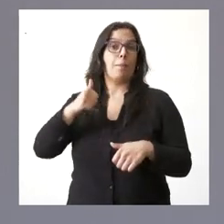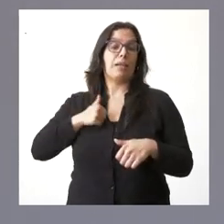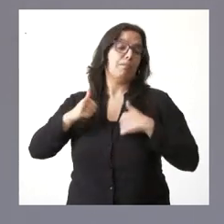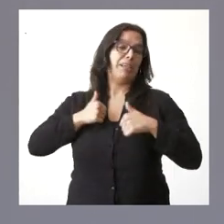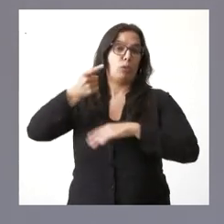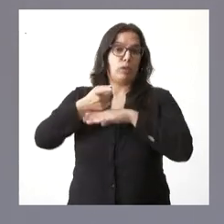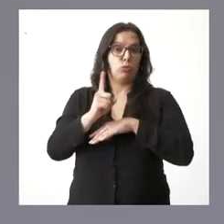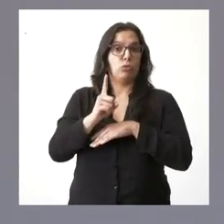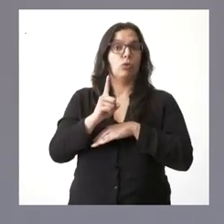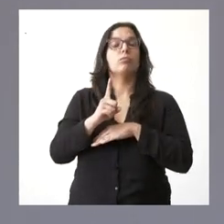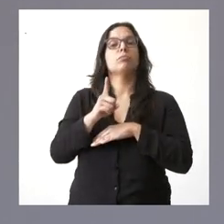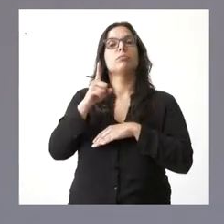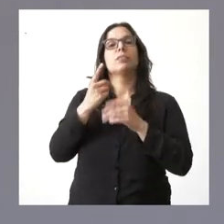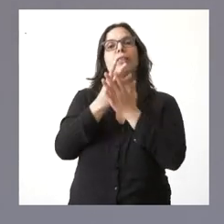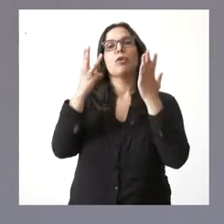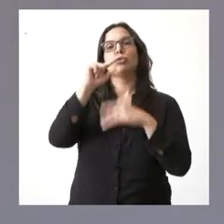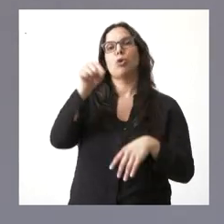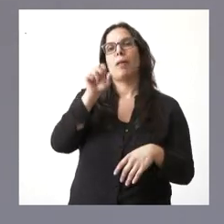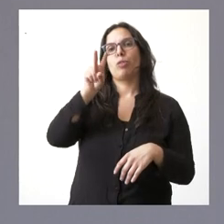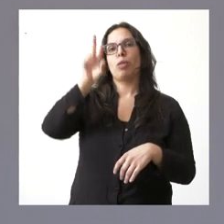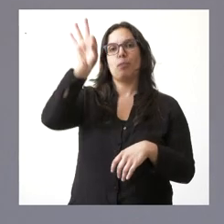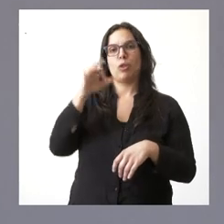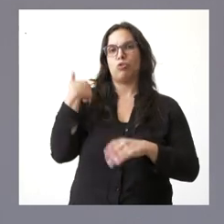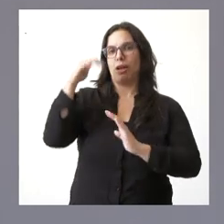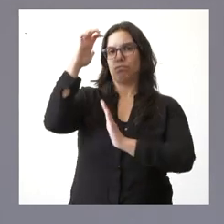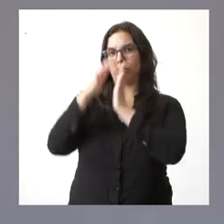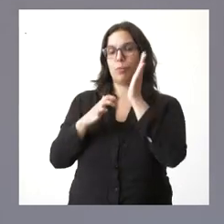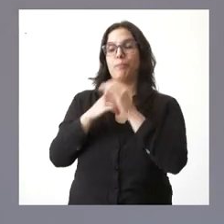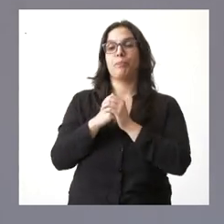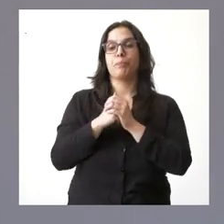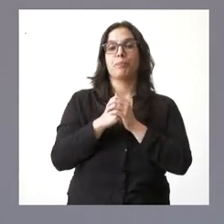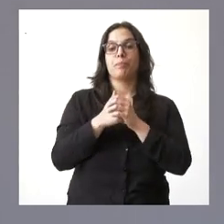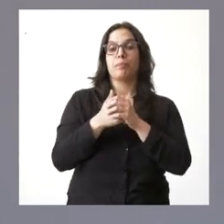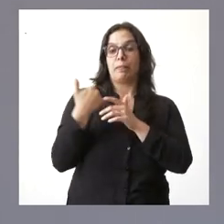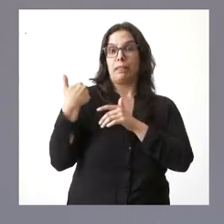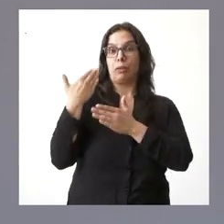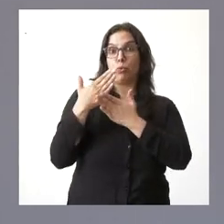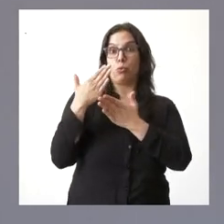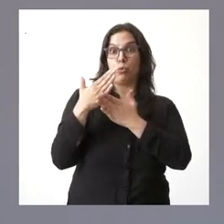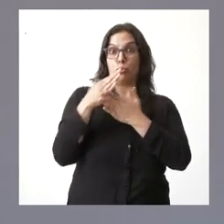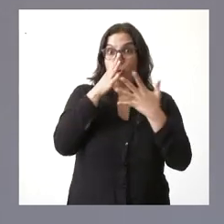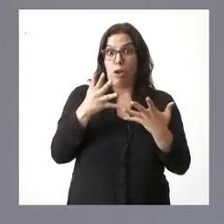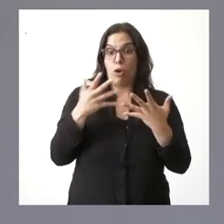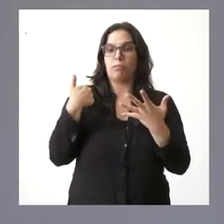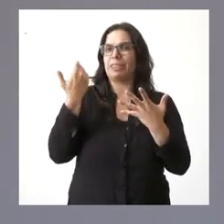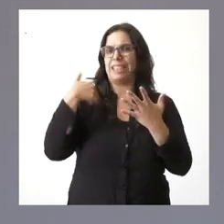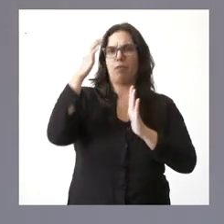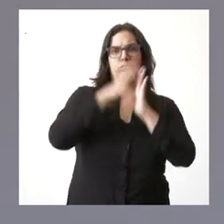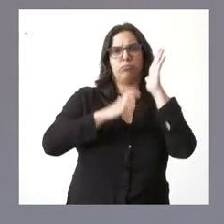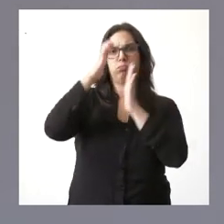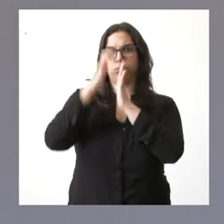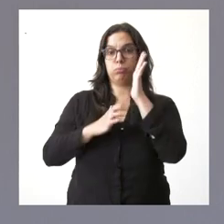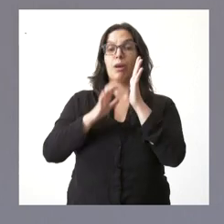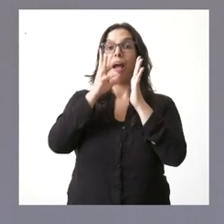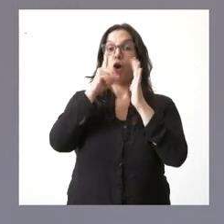,12%. A esta bajada que se había registrado ya en este curso, la actualmente vigente, se une la bajada que les